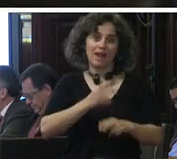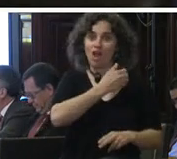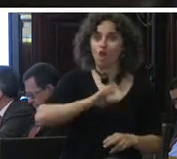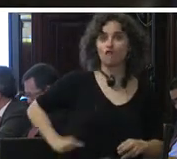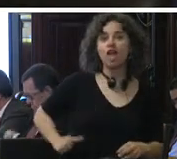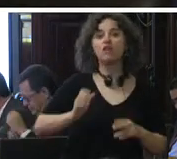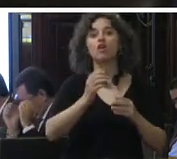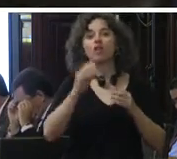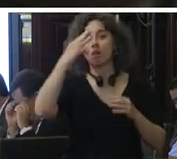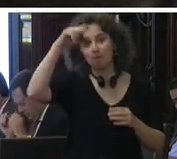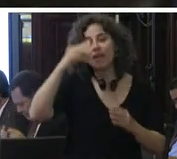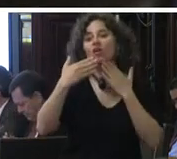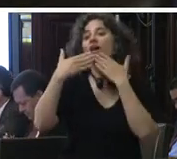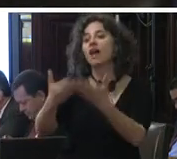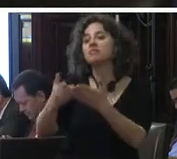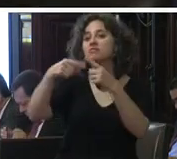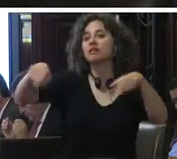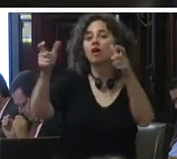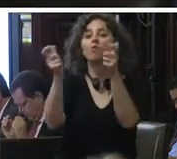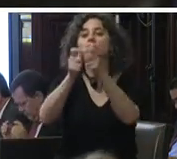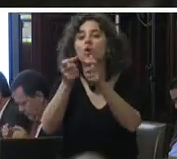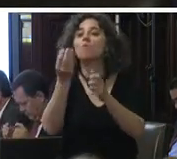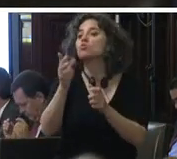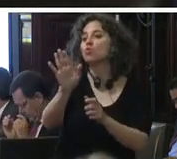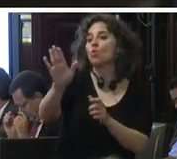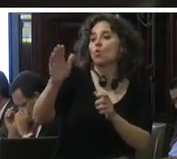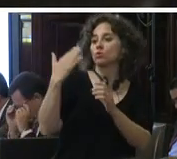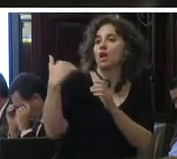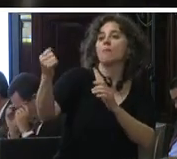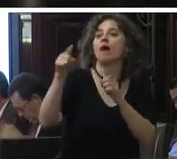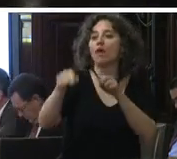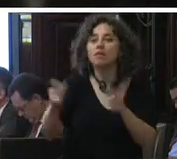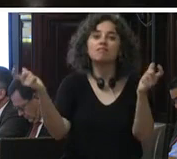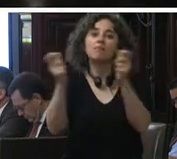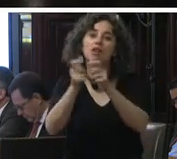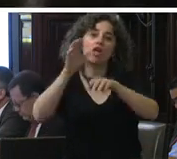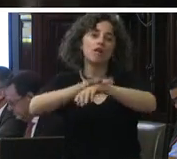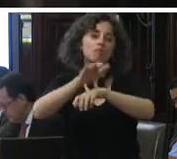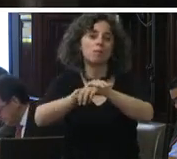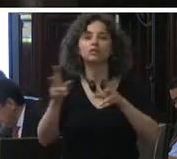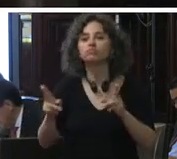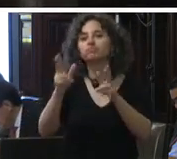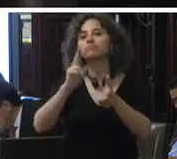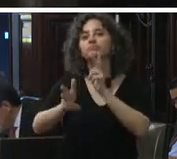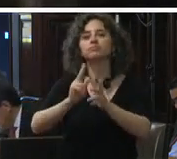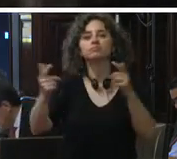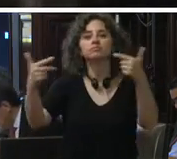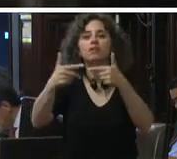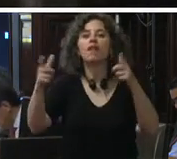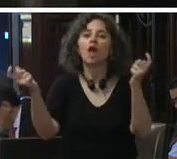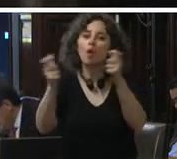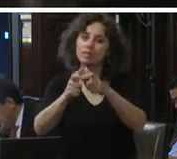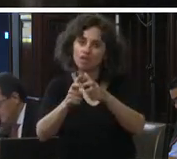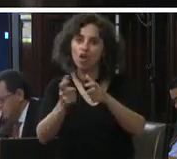agradecimiento a esta comisión por su convocatoria a participar en este periodo de sesiones de la propia comisión